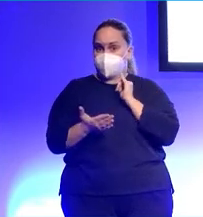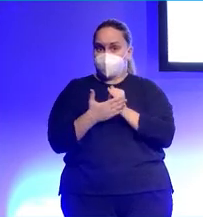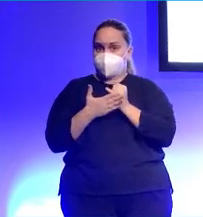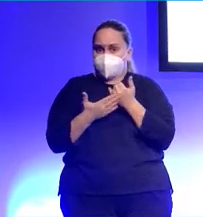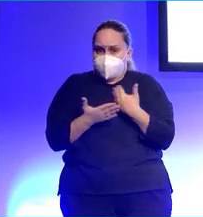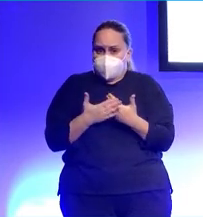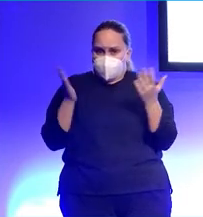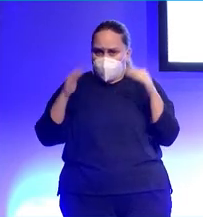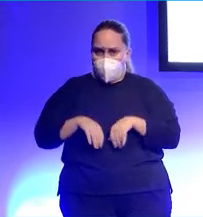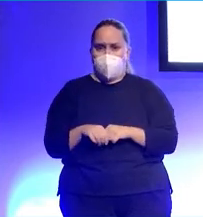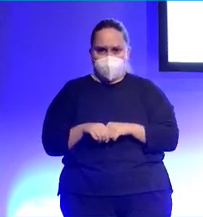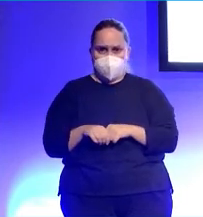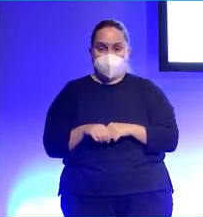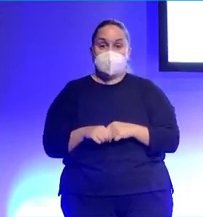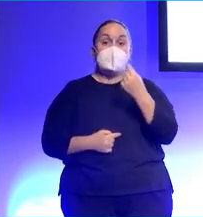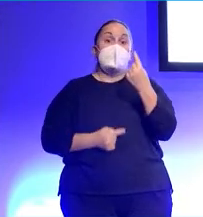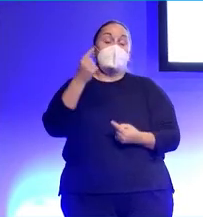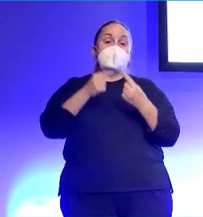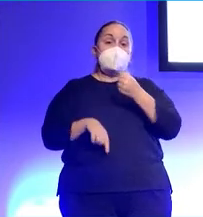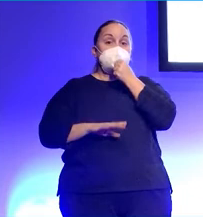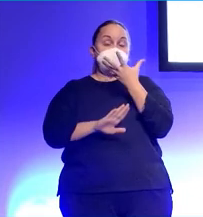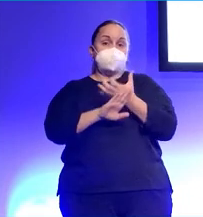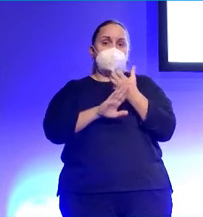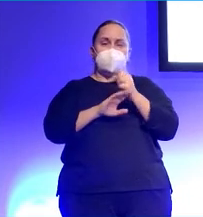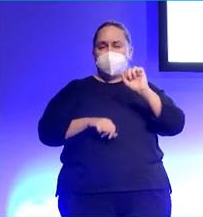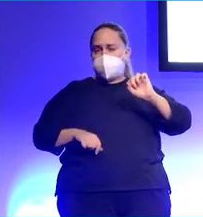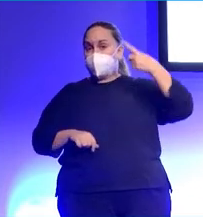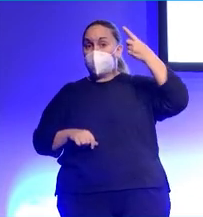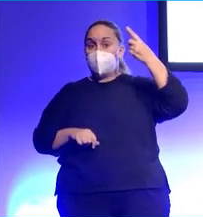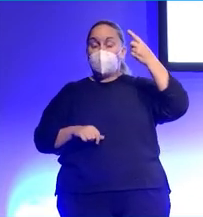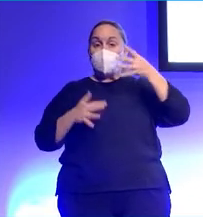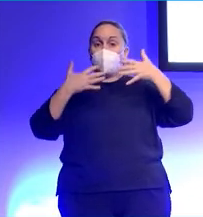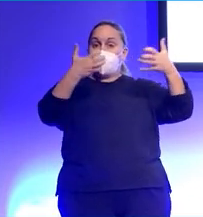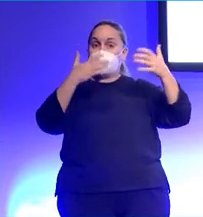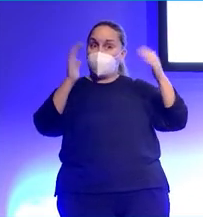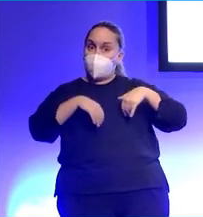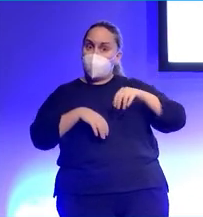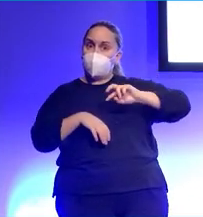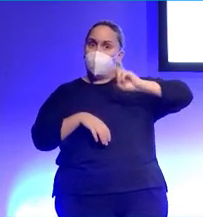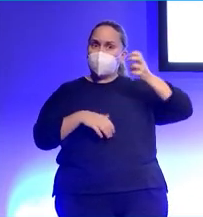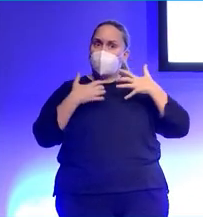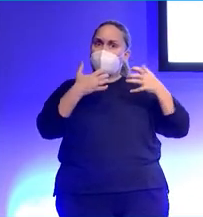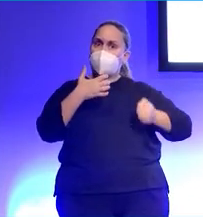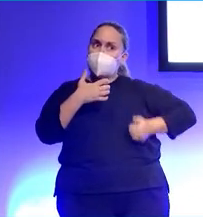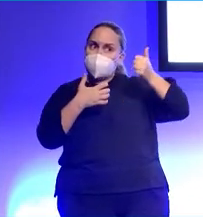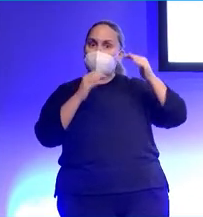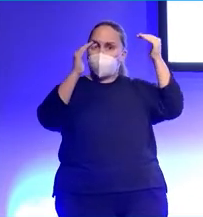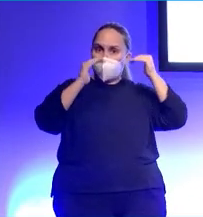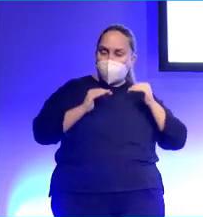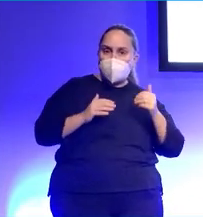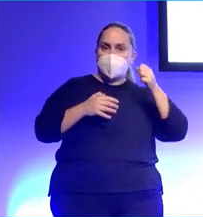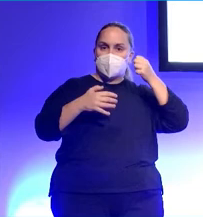al algoritmo. A veces hay podcasts que están muy arriba que no tienen apenas comentarios. Otros tienen mucho más y están más abajo. Pero a todos nos